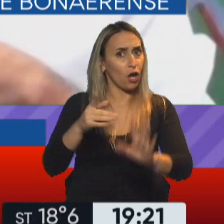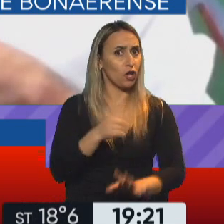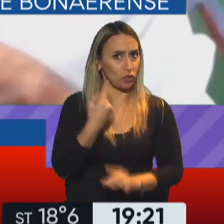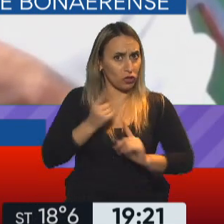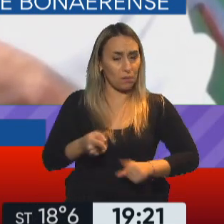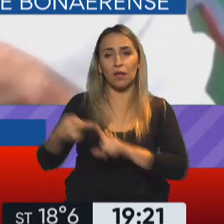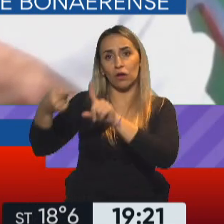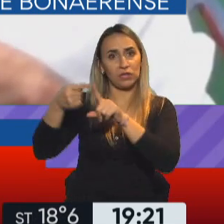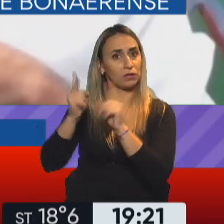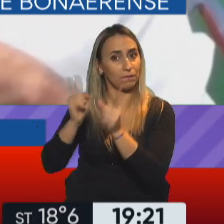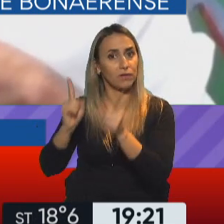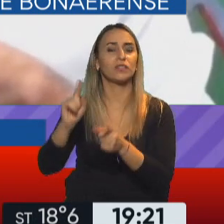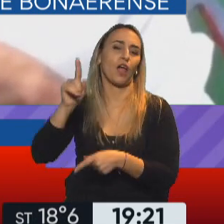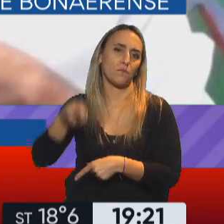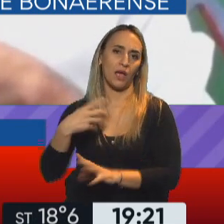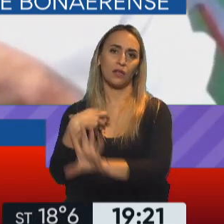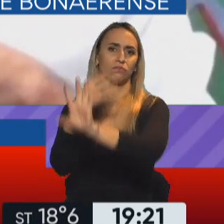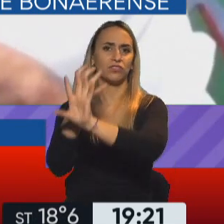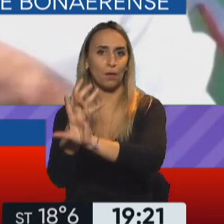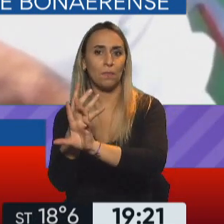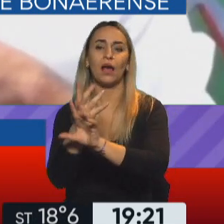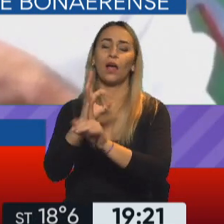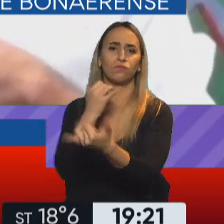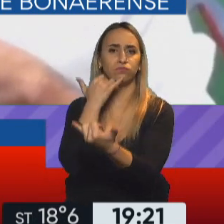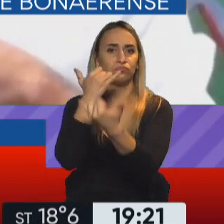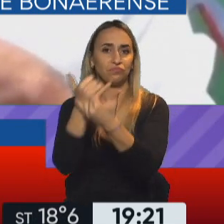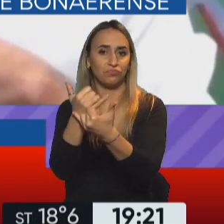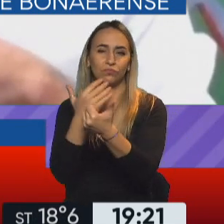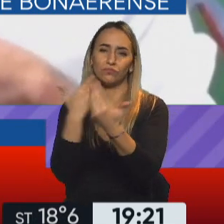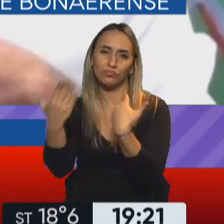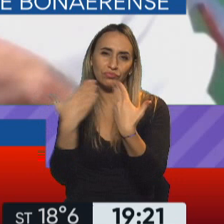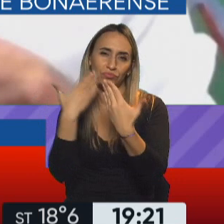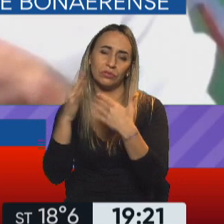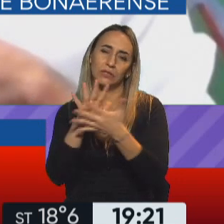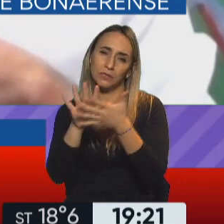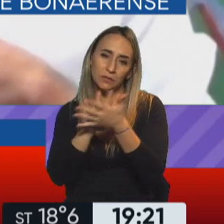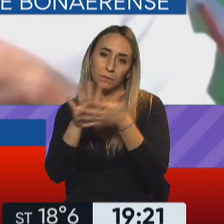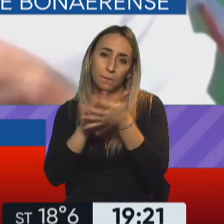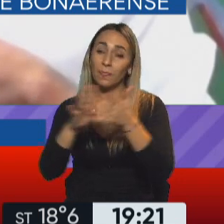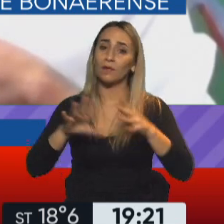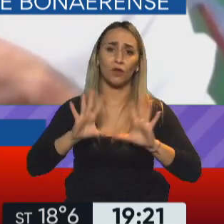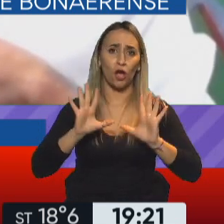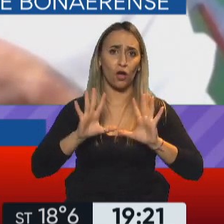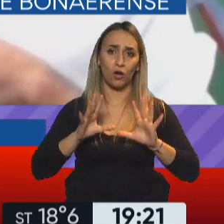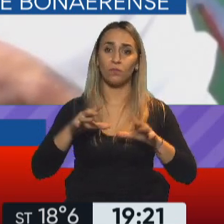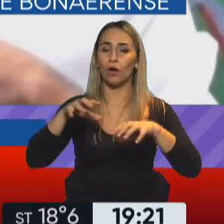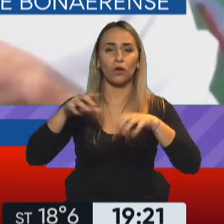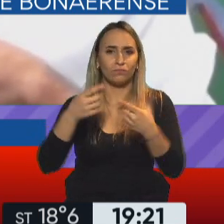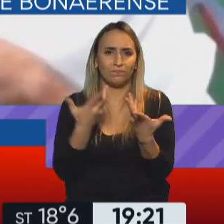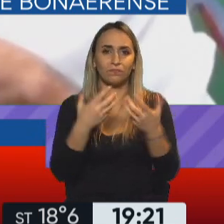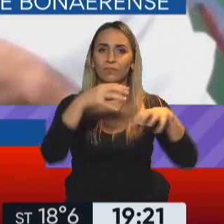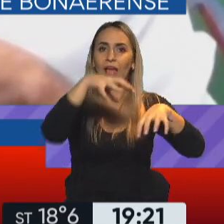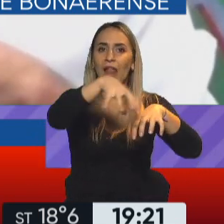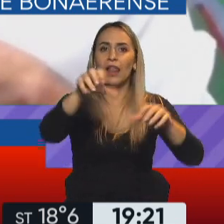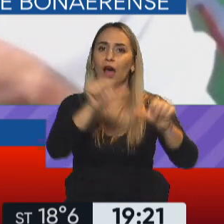contacto, hemos tenido videoconferencias, llamados telefónicos con absolutamente todos los laboratorios del mundo,